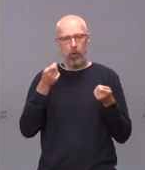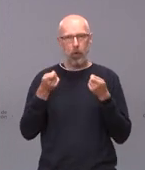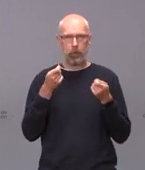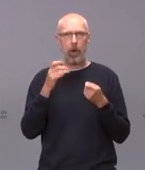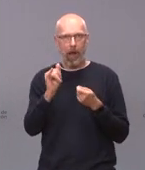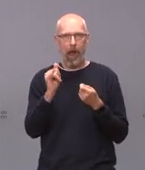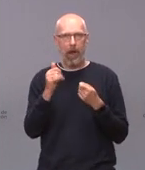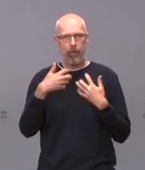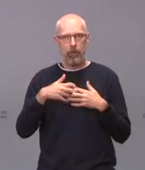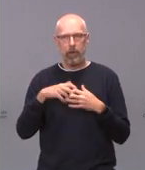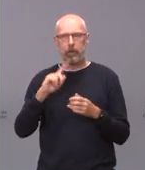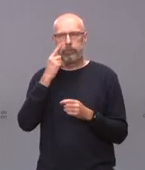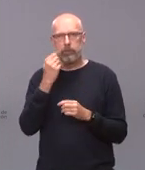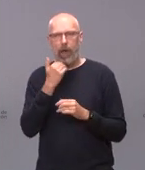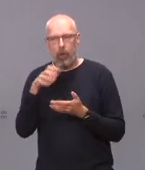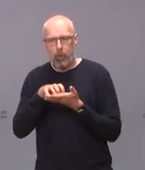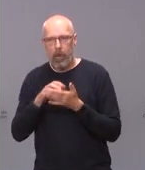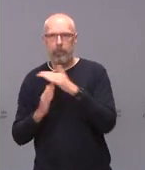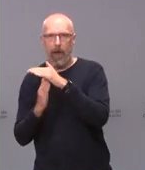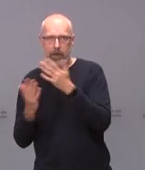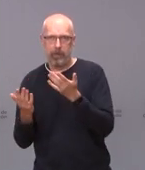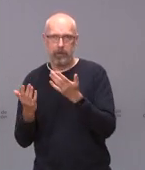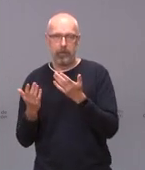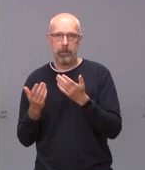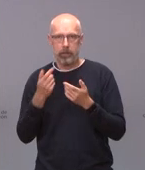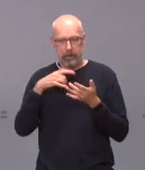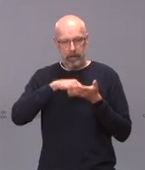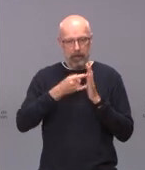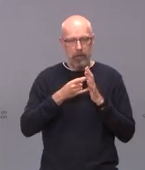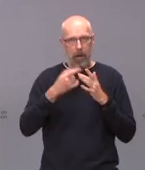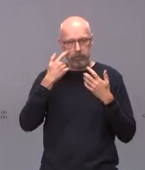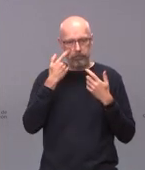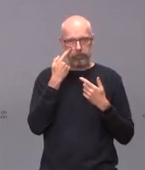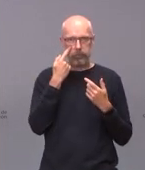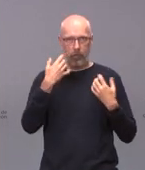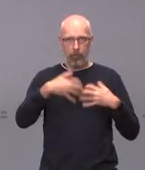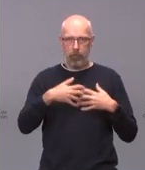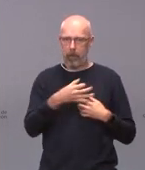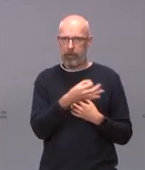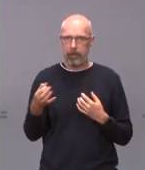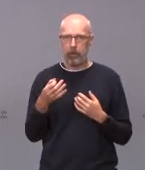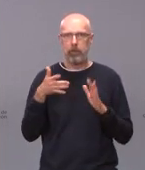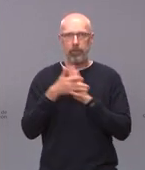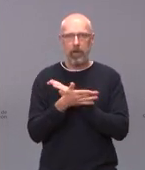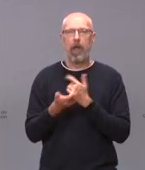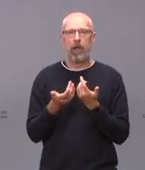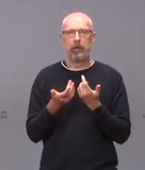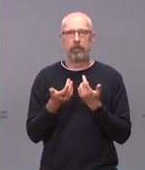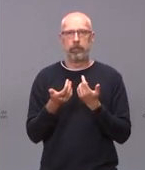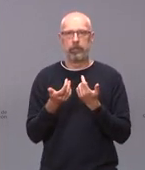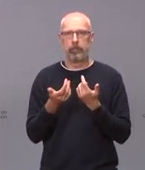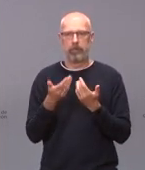adversos que está funcionando y que está funcionando y que nos permite afirmar con garantías que